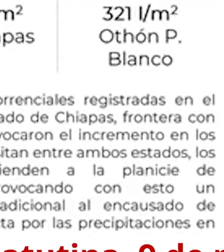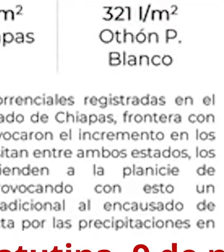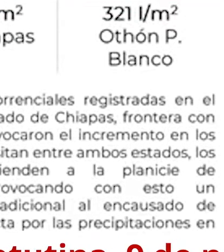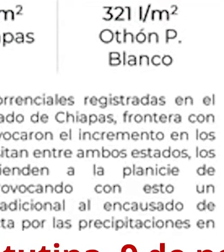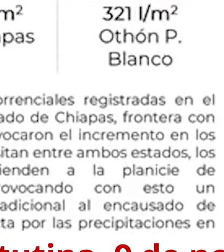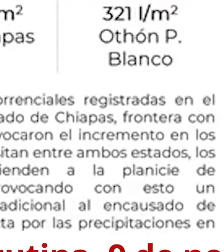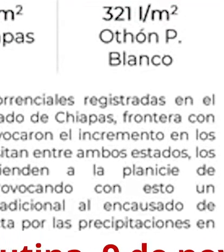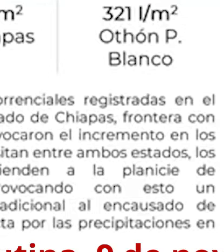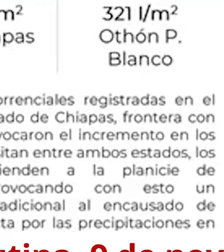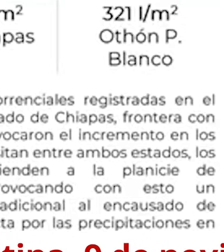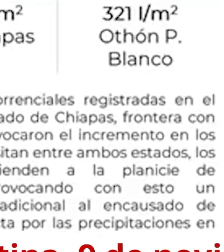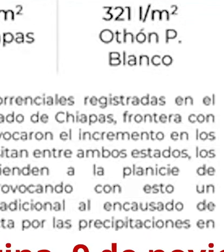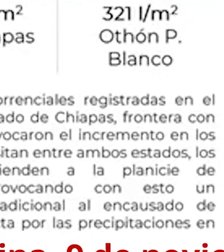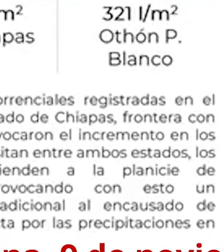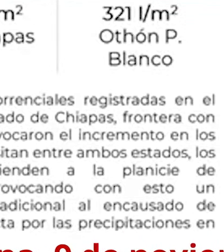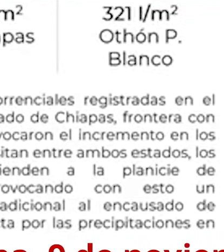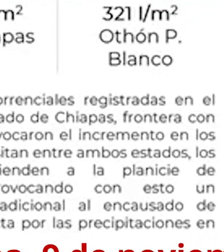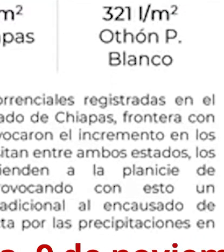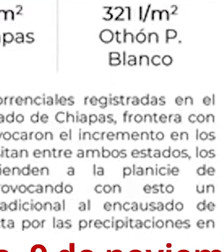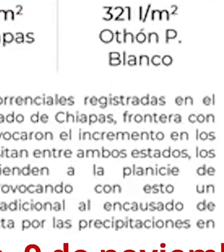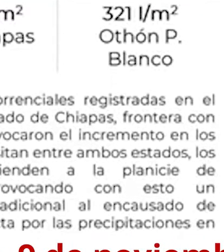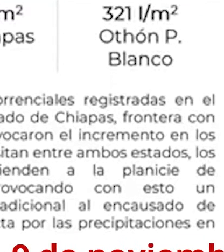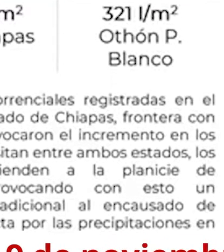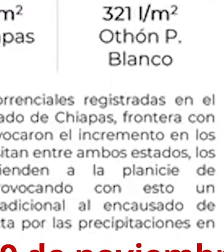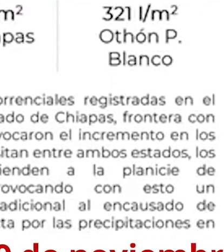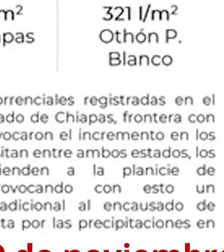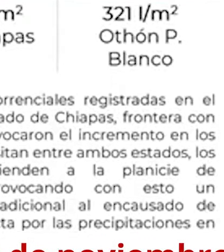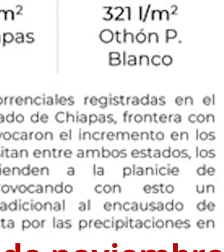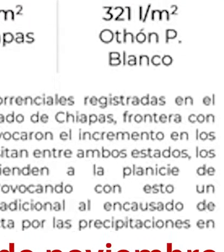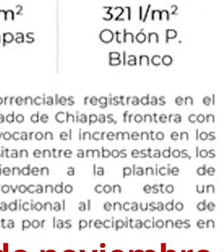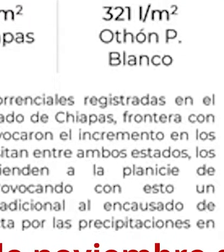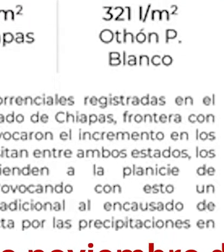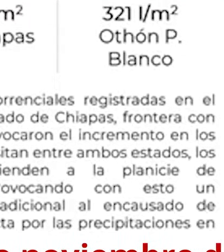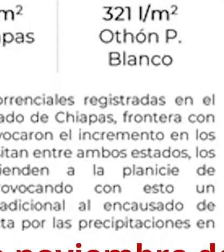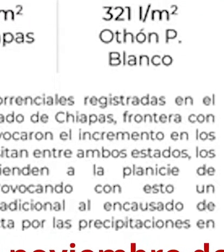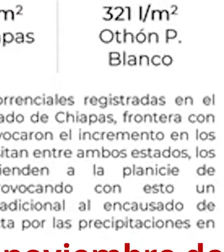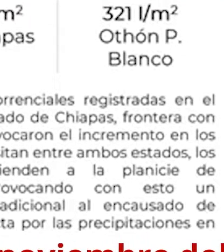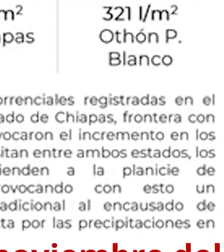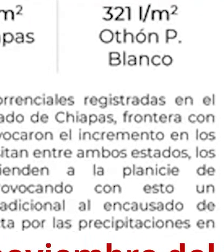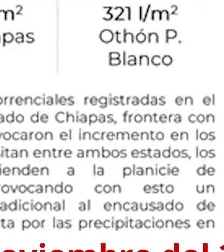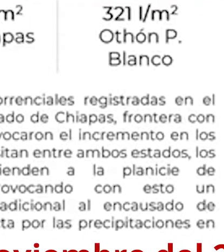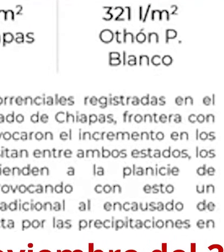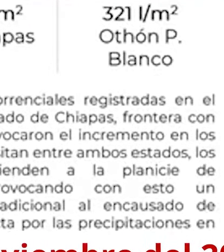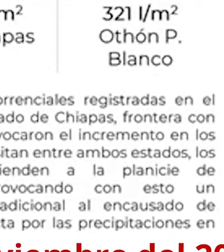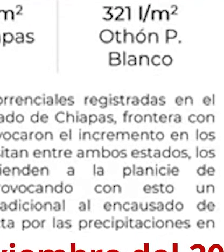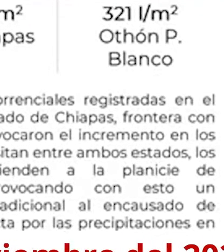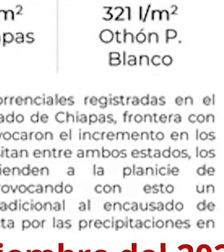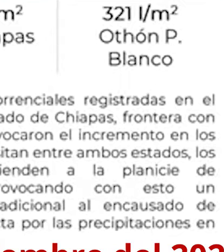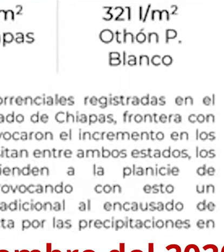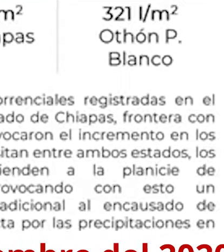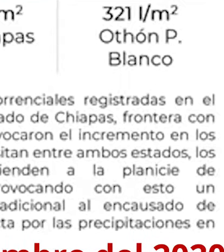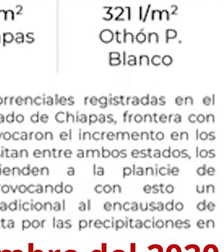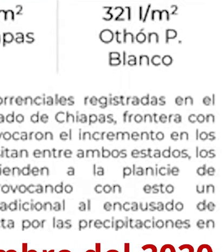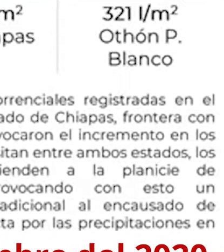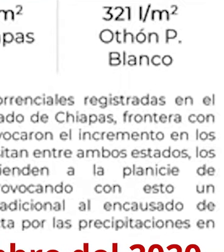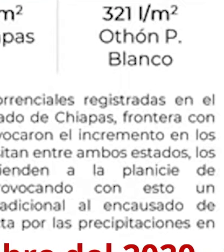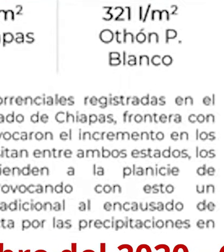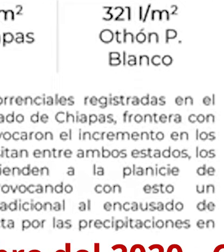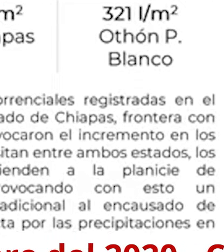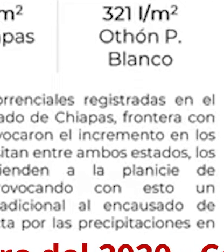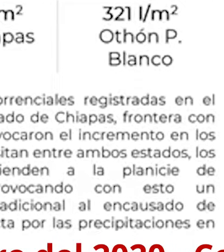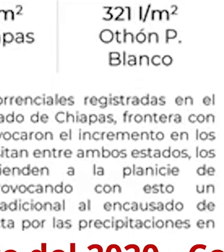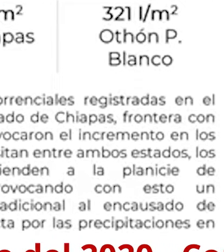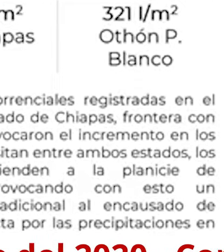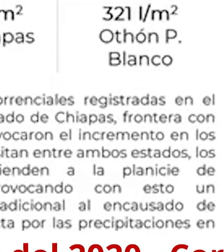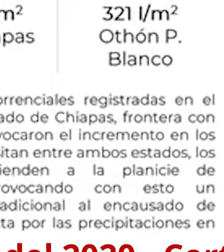día 26 de octubre al 6 de noviembre del presente año, siendo los estados más afectados